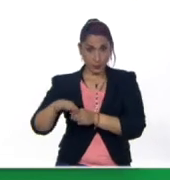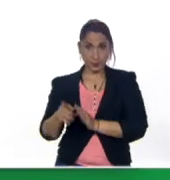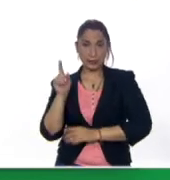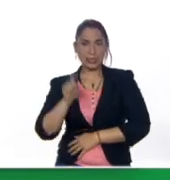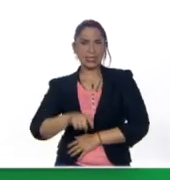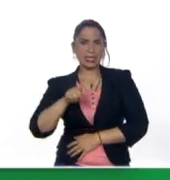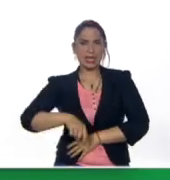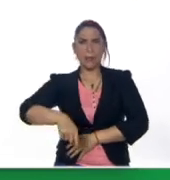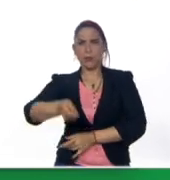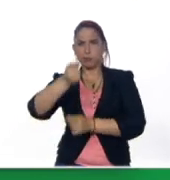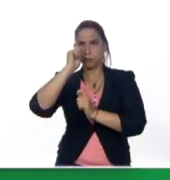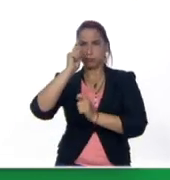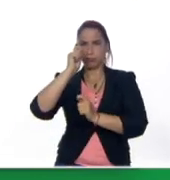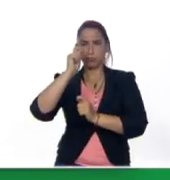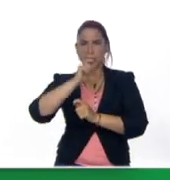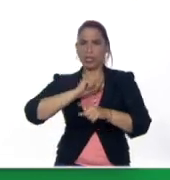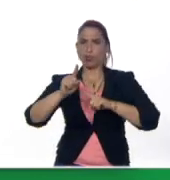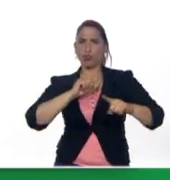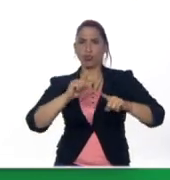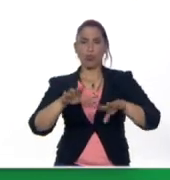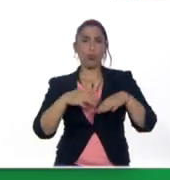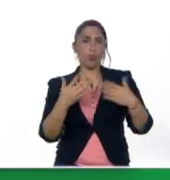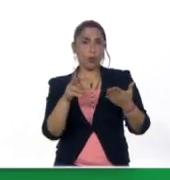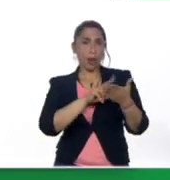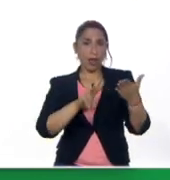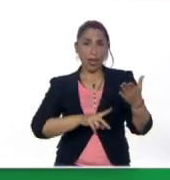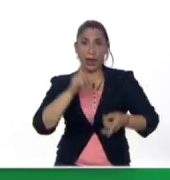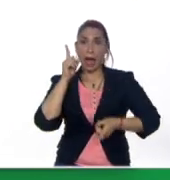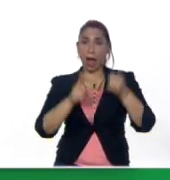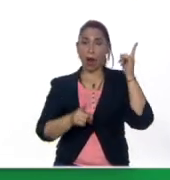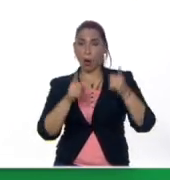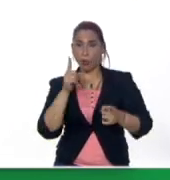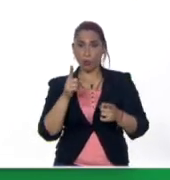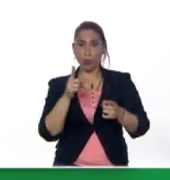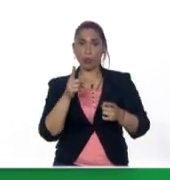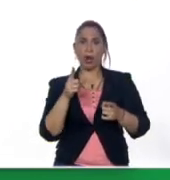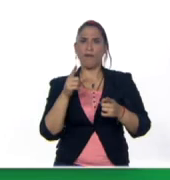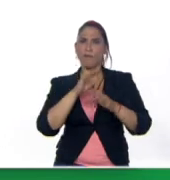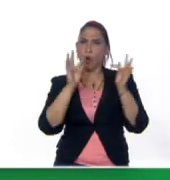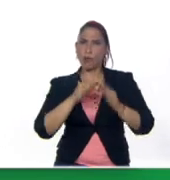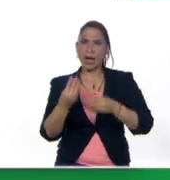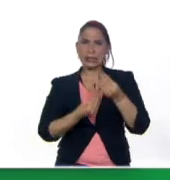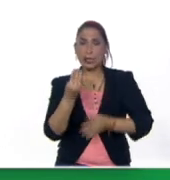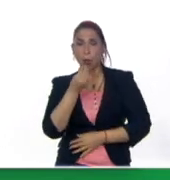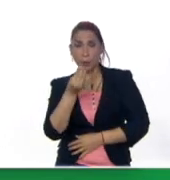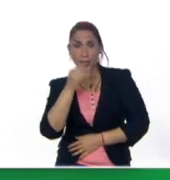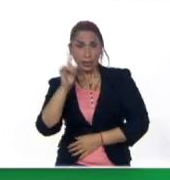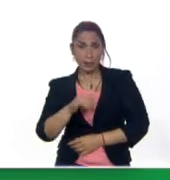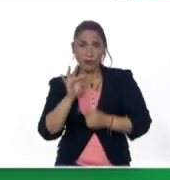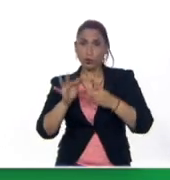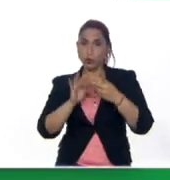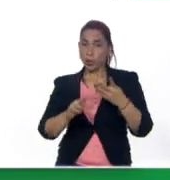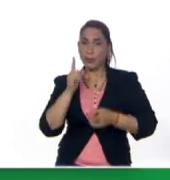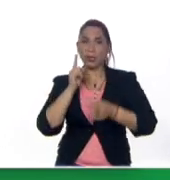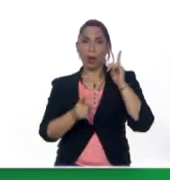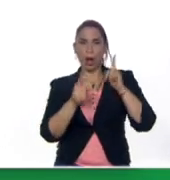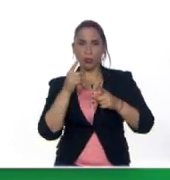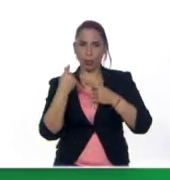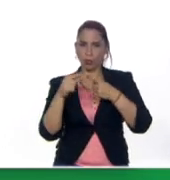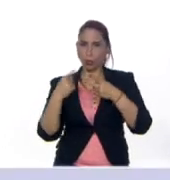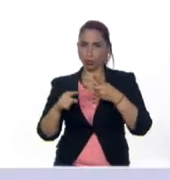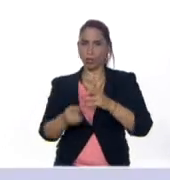comprender instrucciones cuando vamos a leer alguna receta de cocina cuando vamos a leer el funcionamiento de algún artefacto.